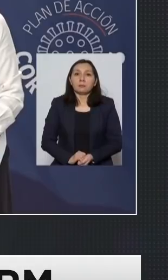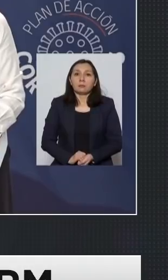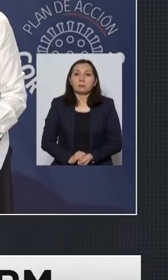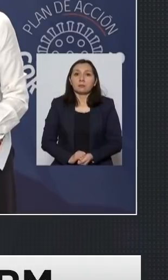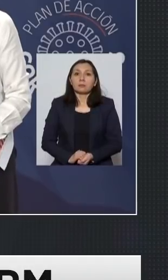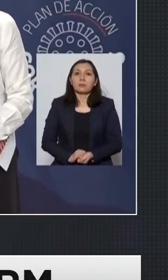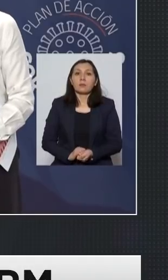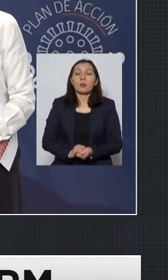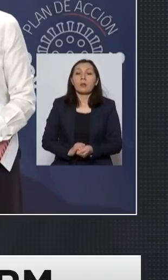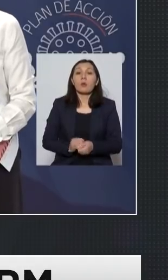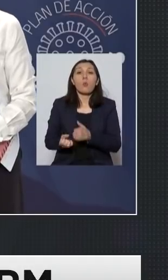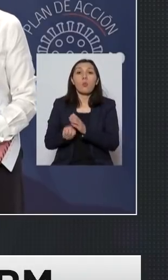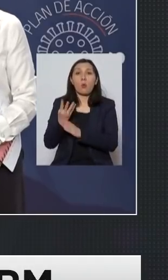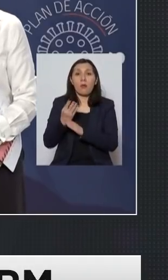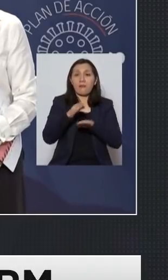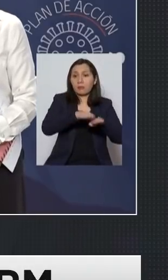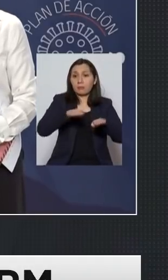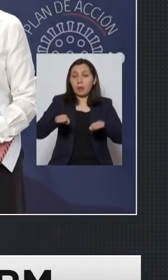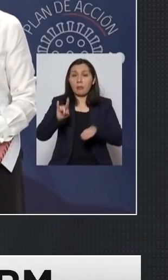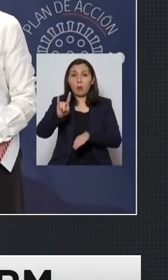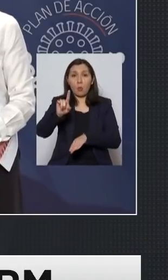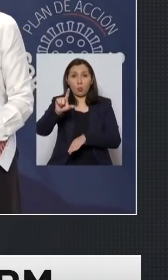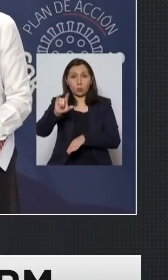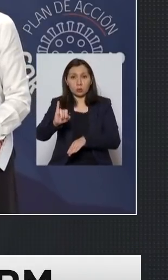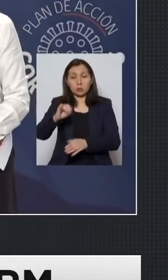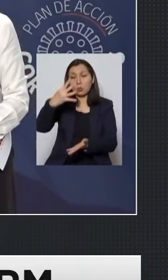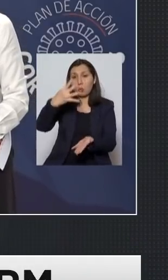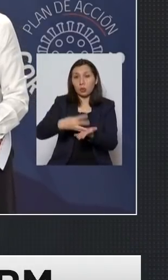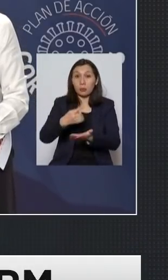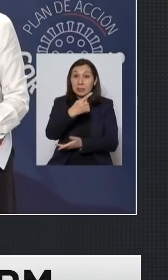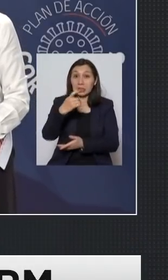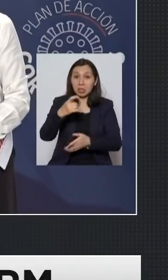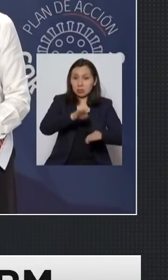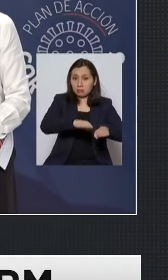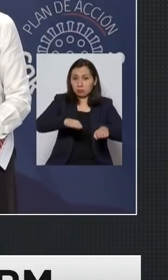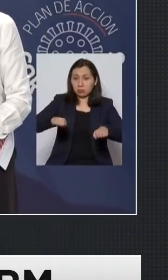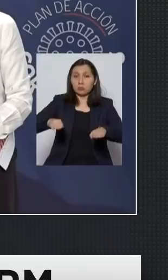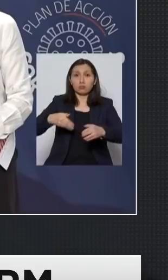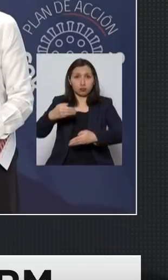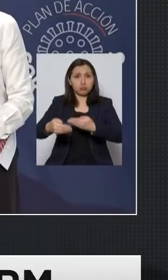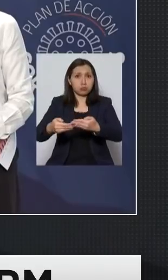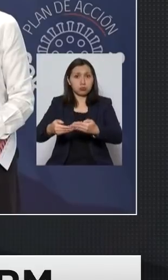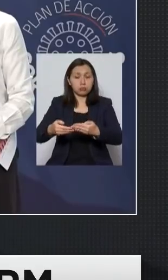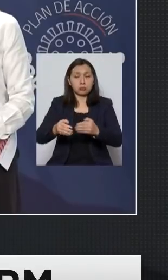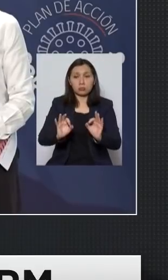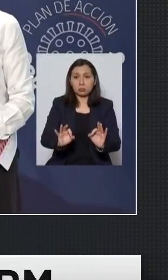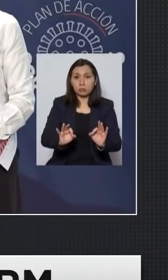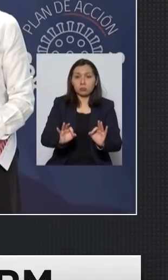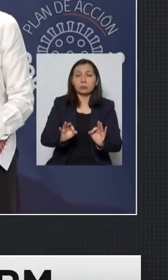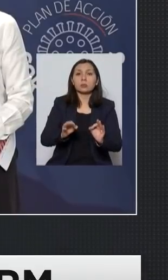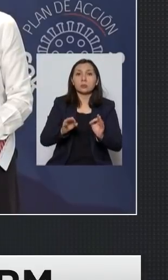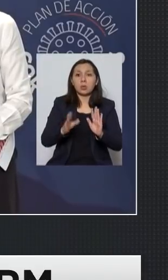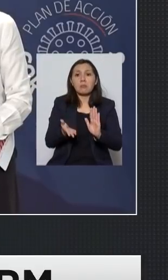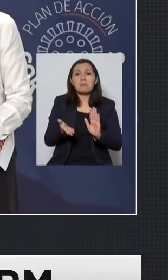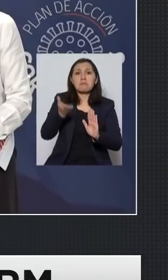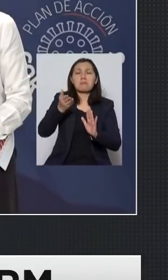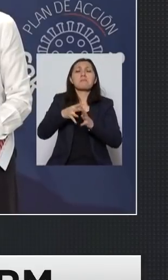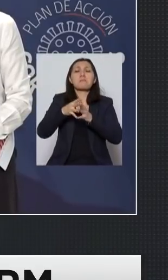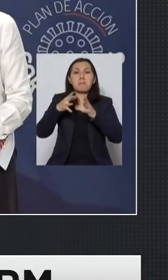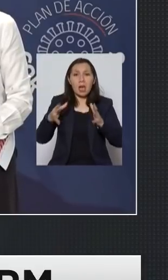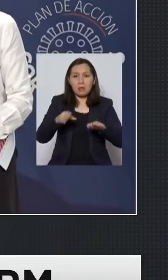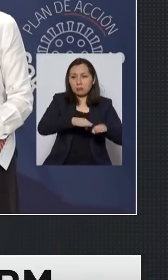aporte de camas críticas de 4100 camas críticas funcionando en un momento determinado lo hemos subido ya